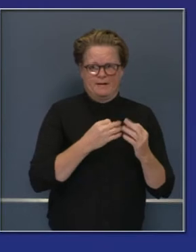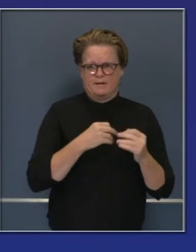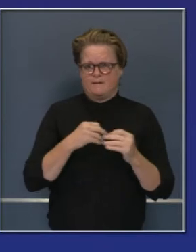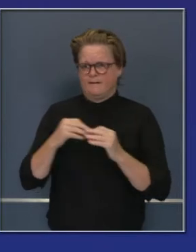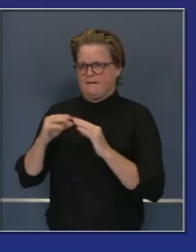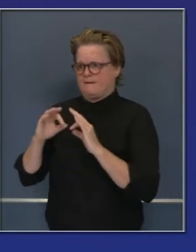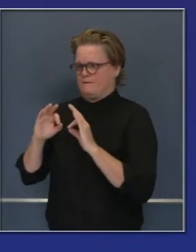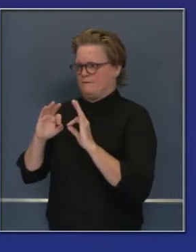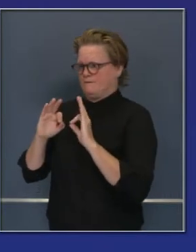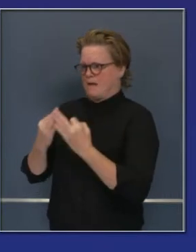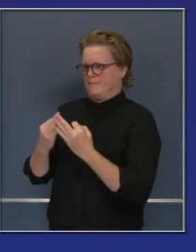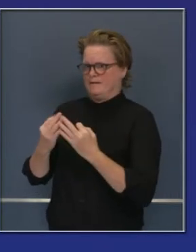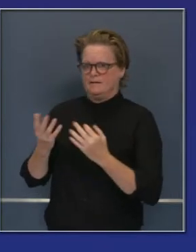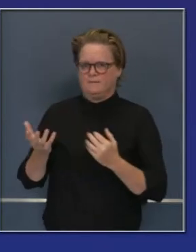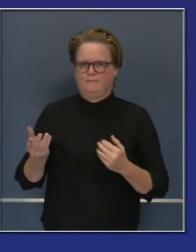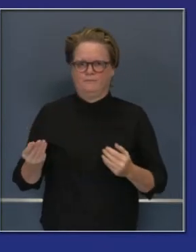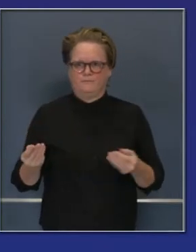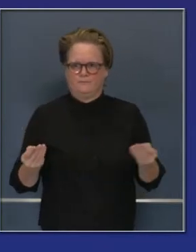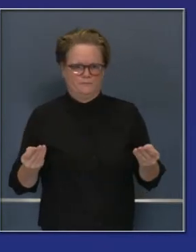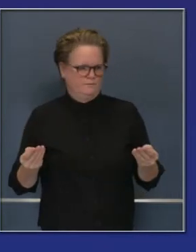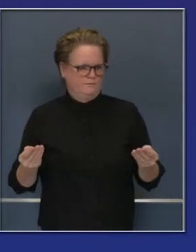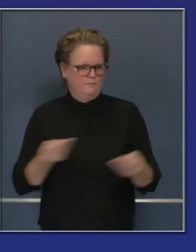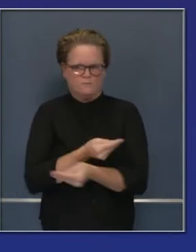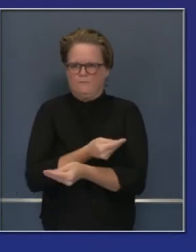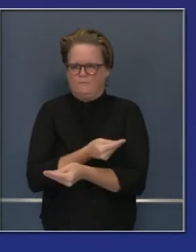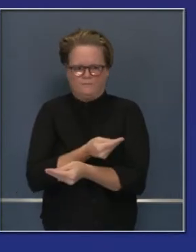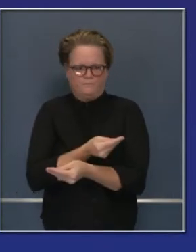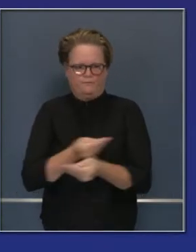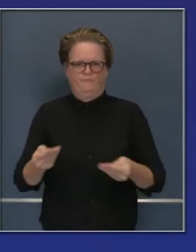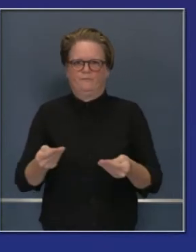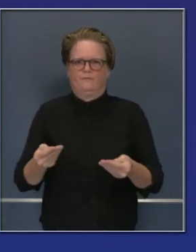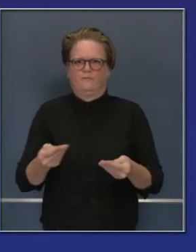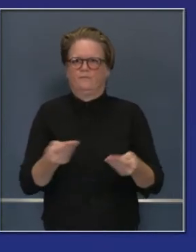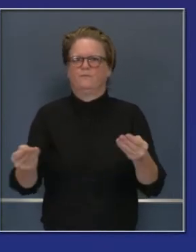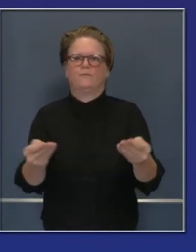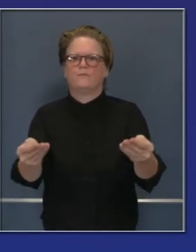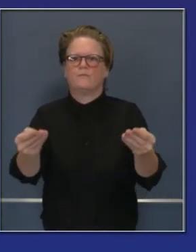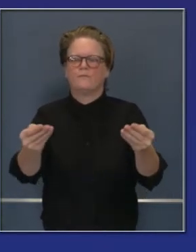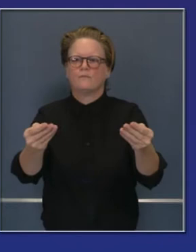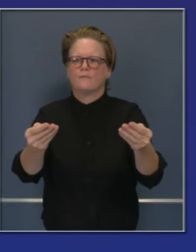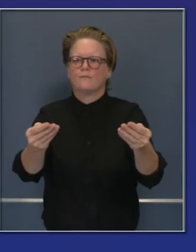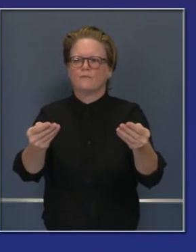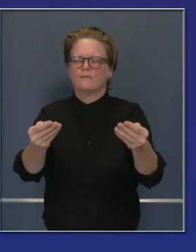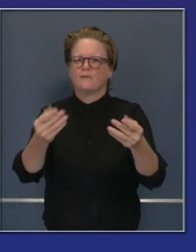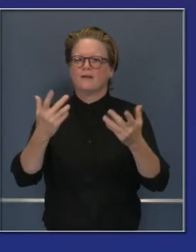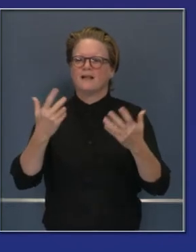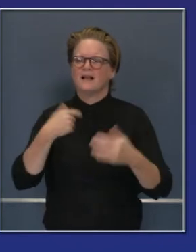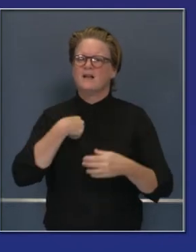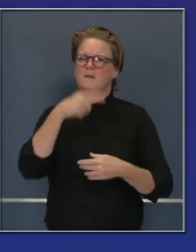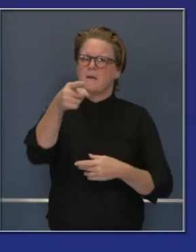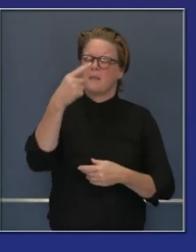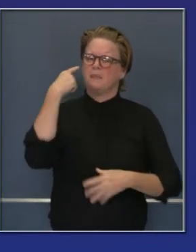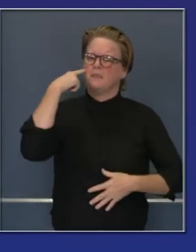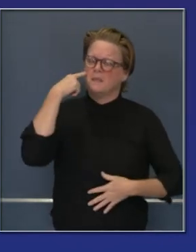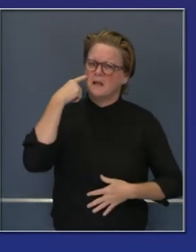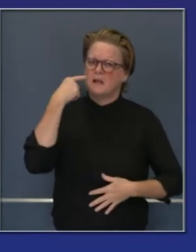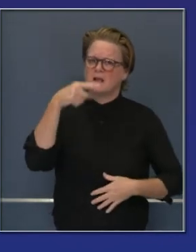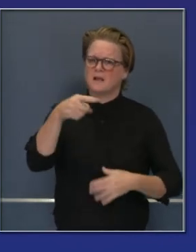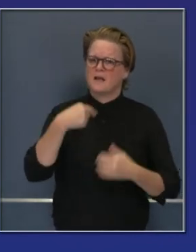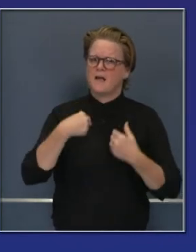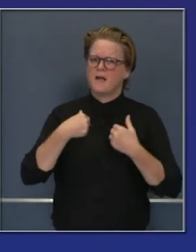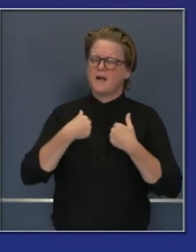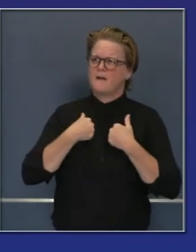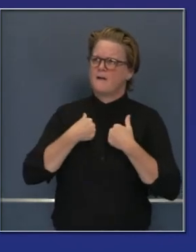familia son infectados. Pero esta es otra oportunidad importante, especialmente si vive con individuos vulnerables, personas de